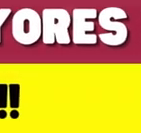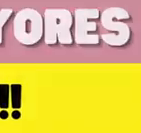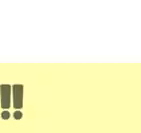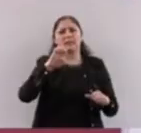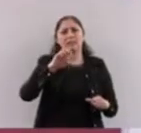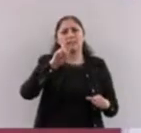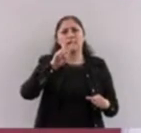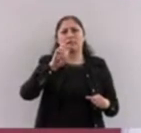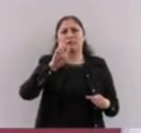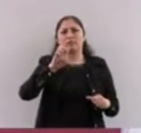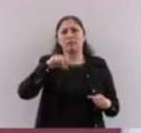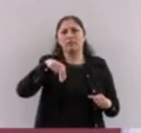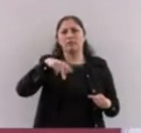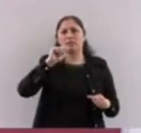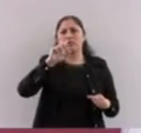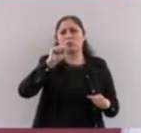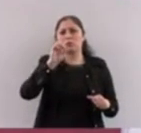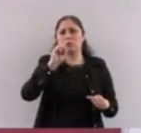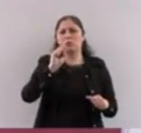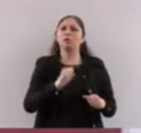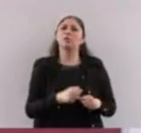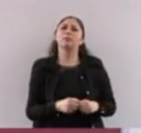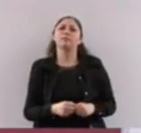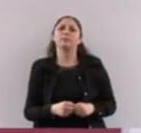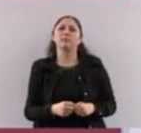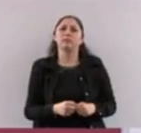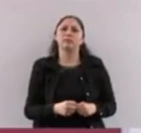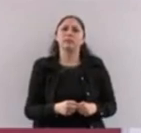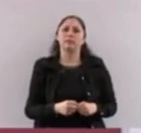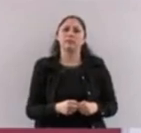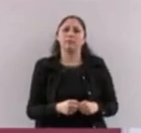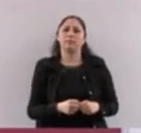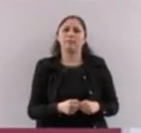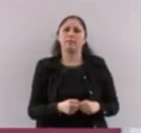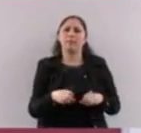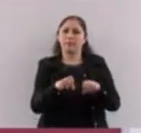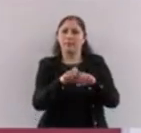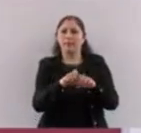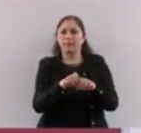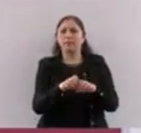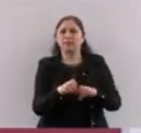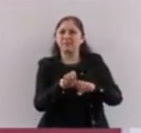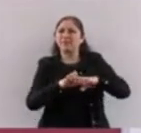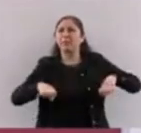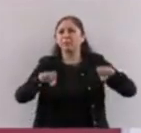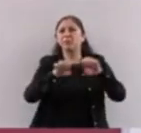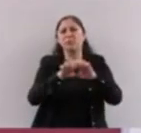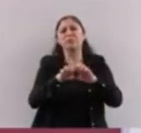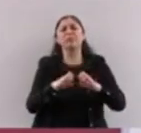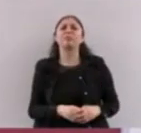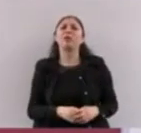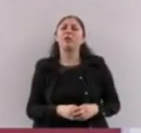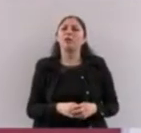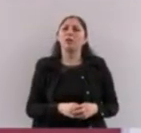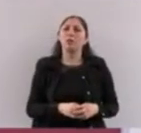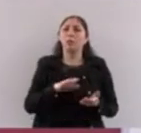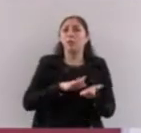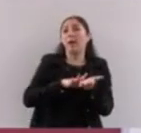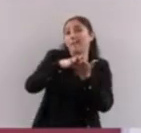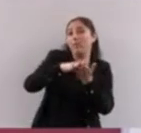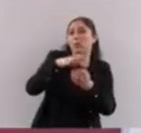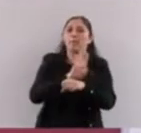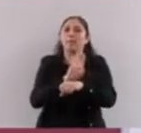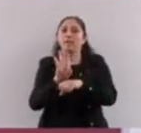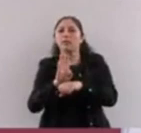¿Por acerca alguien y nos dice, es que ustedes nos han regresado a la dignidad? Porque los adultos